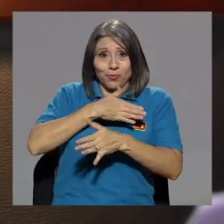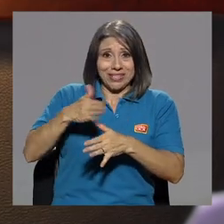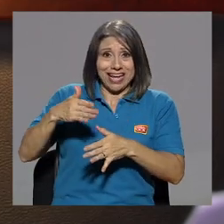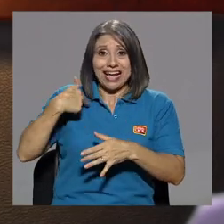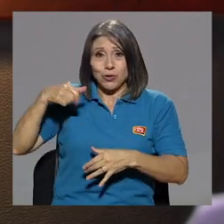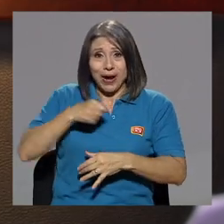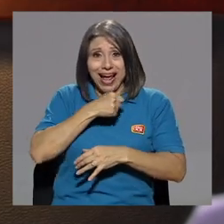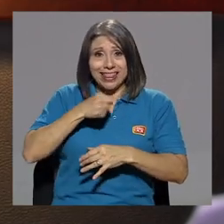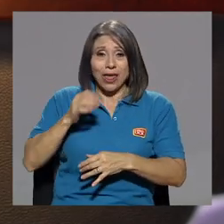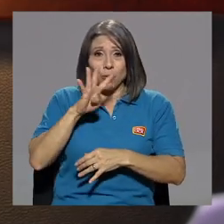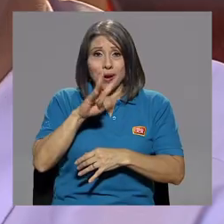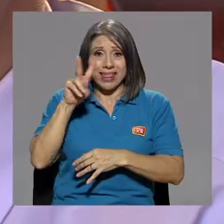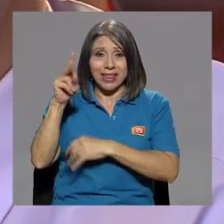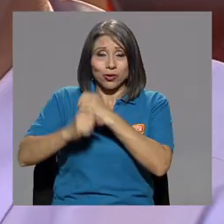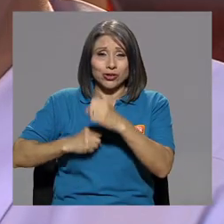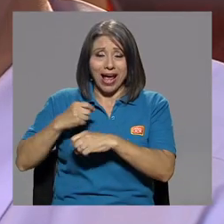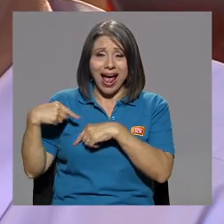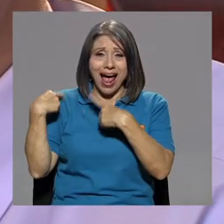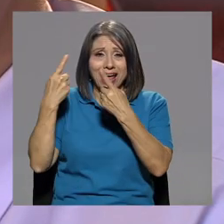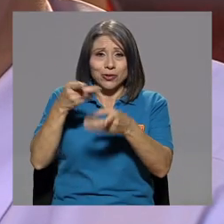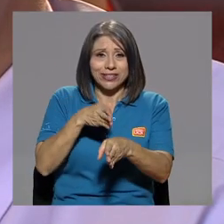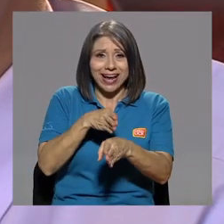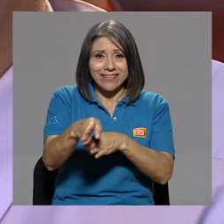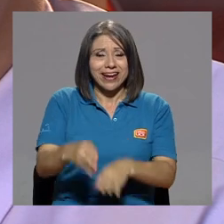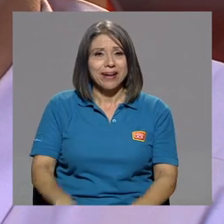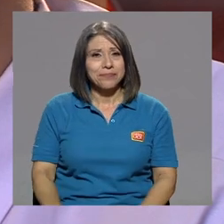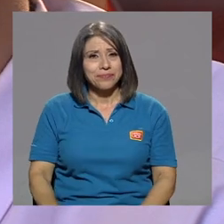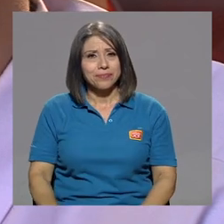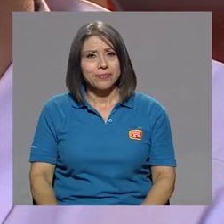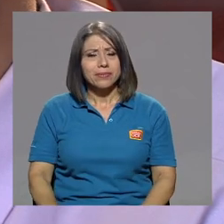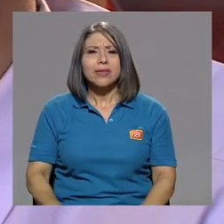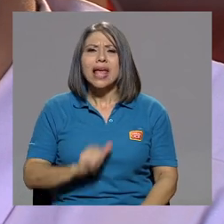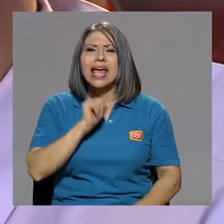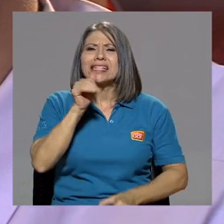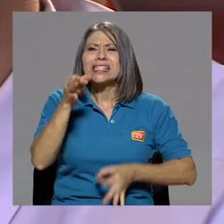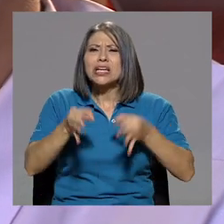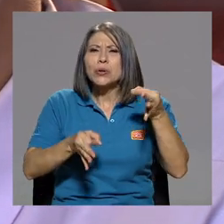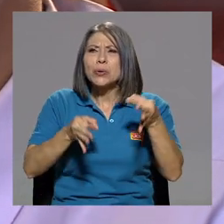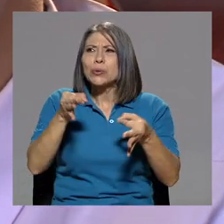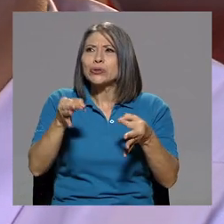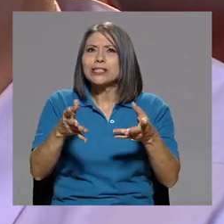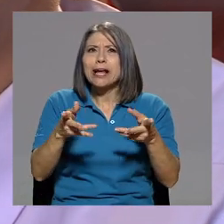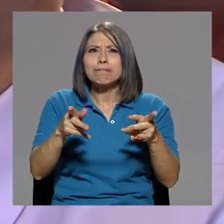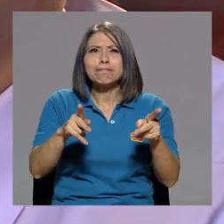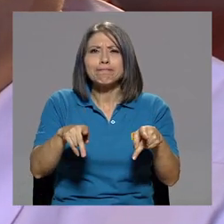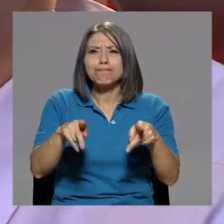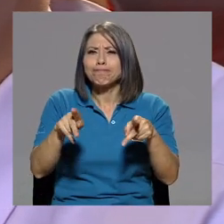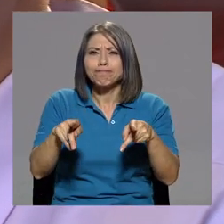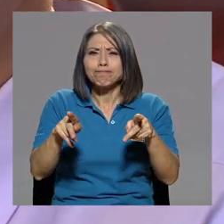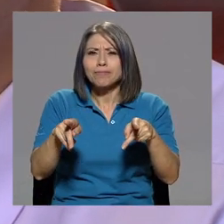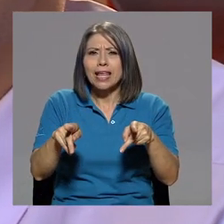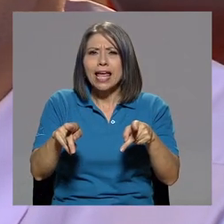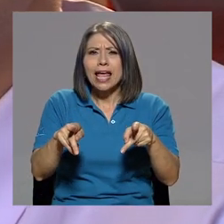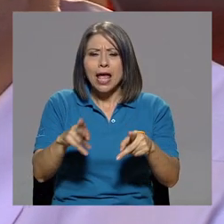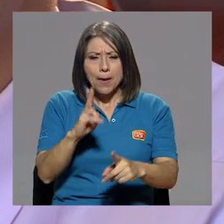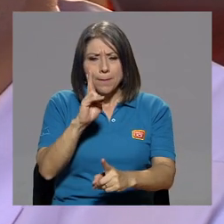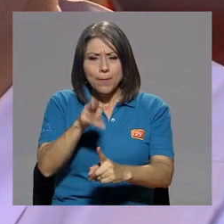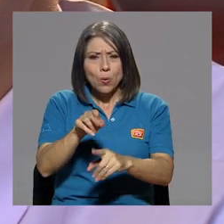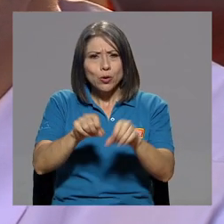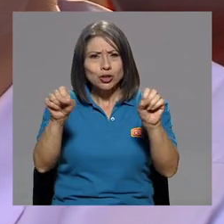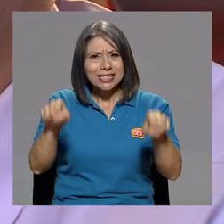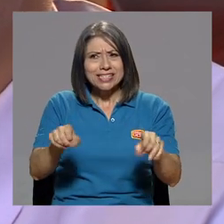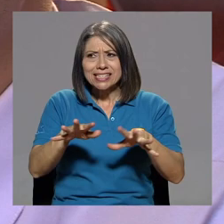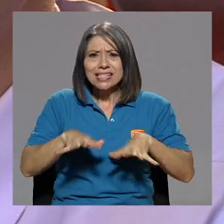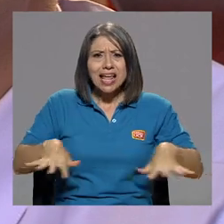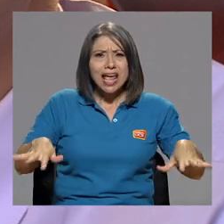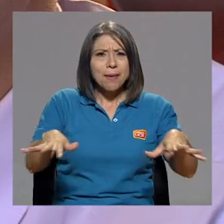¿Es injusta, no la gente, el propio sistema, que no hace que un